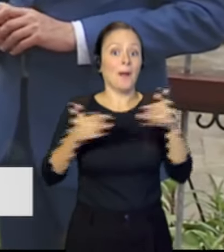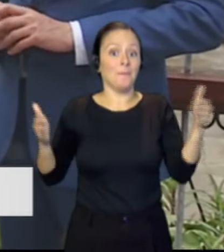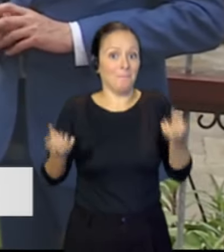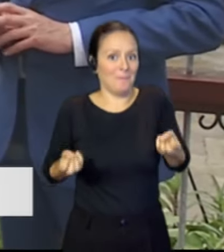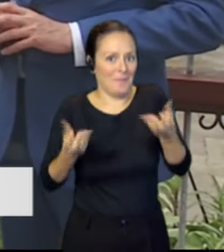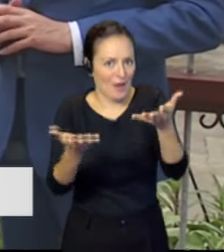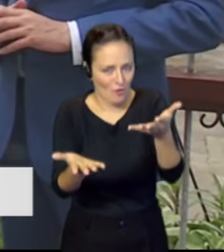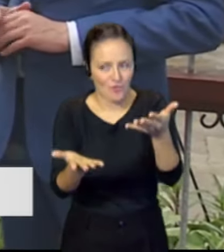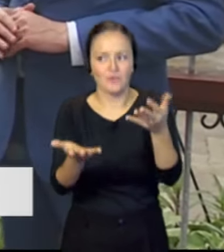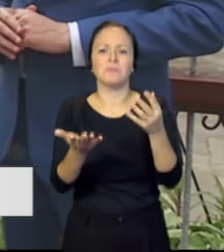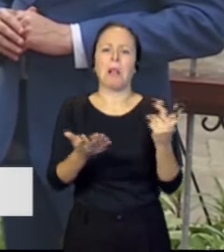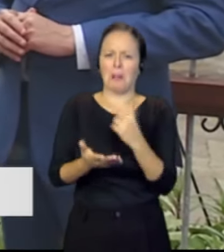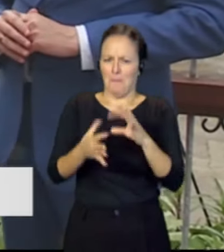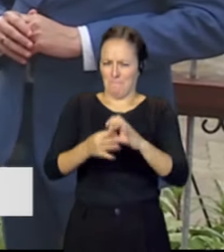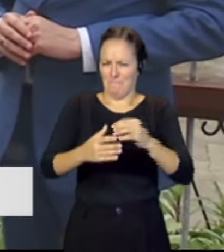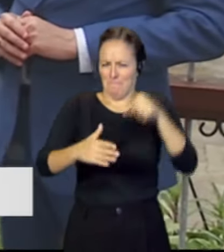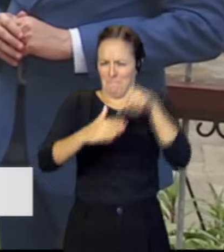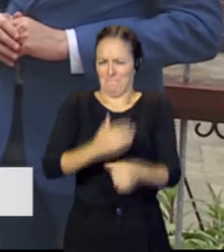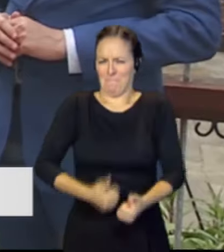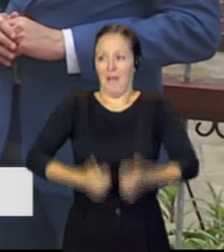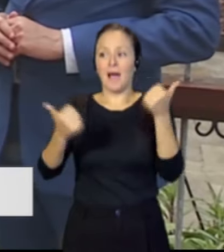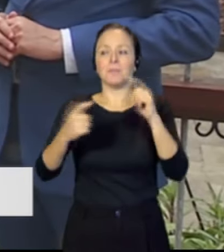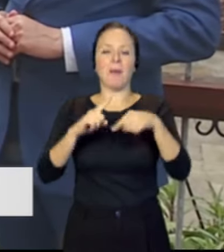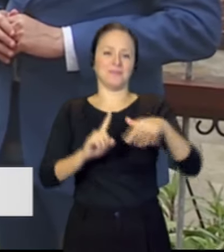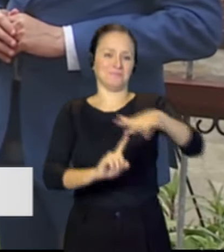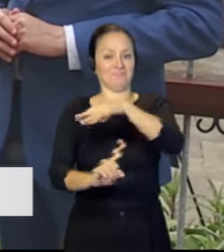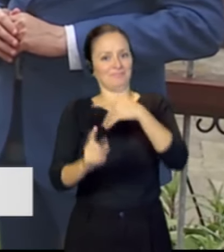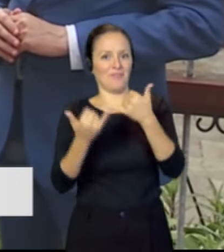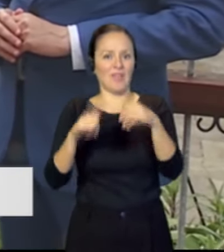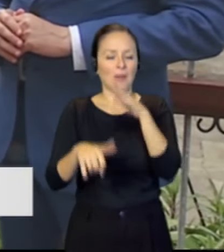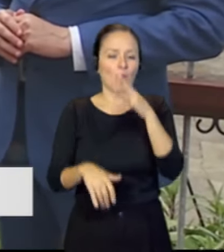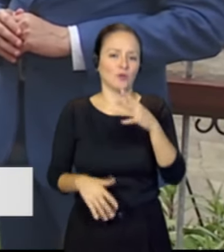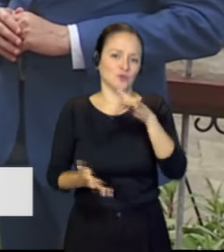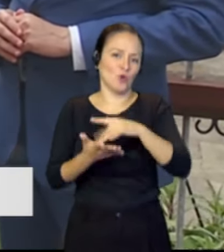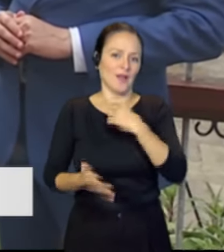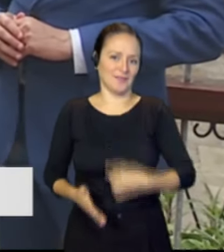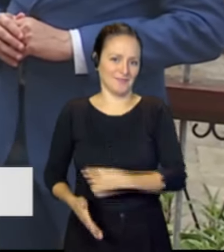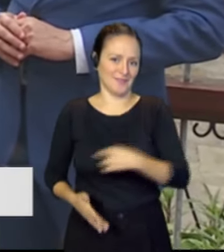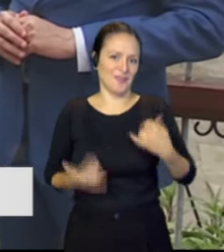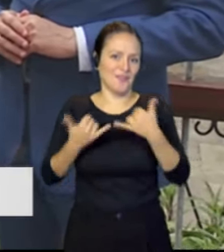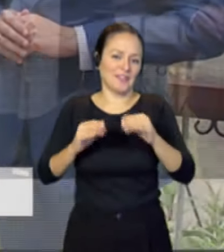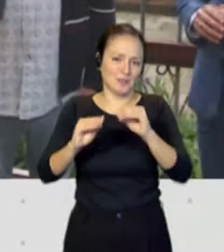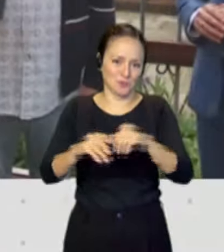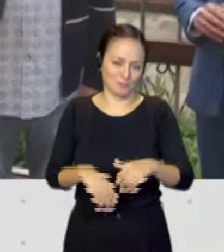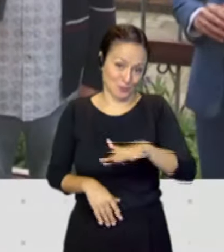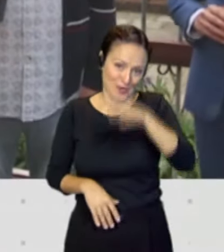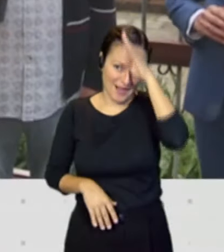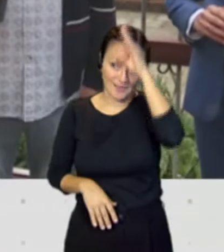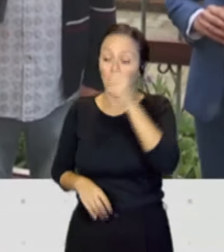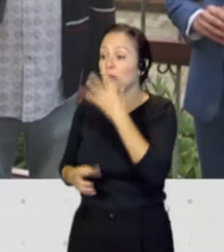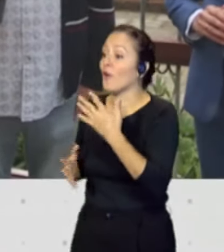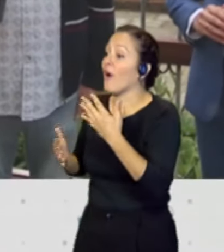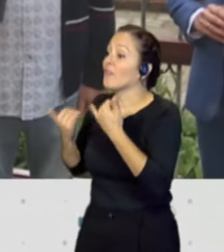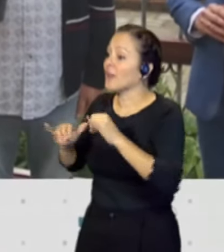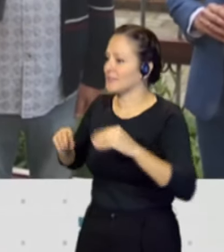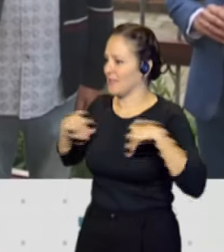hermanados y en este ambiente festivo de las fiestas de Santiago en Galdar. Bueno, pues a disfrutar de las fiestas, Luis.